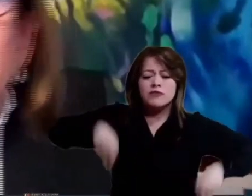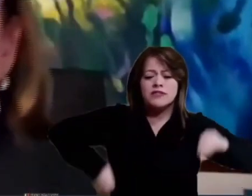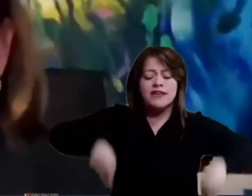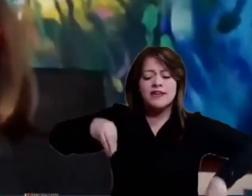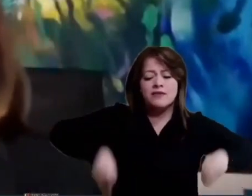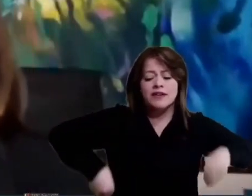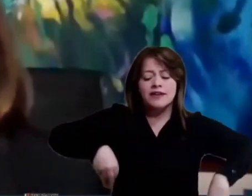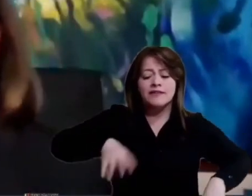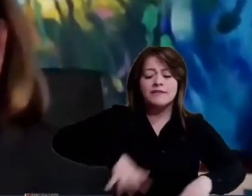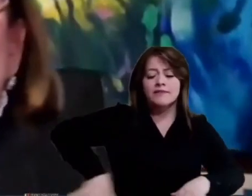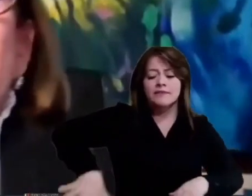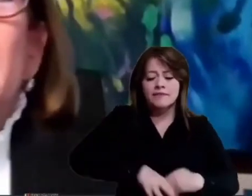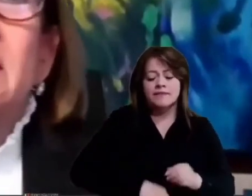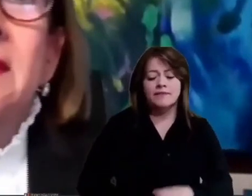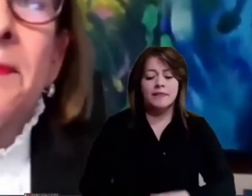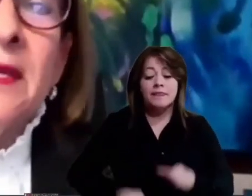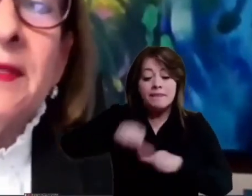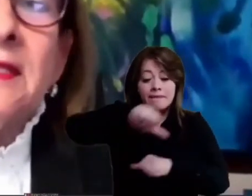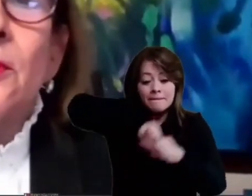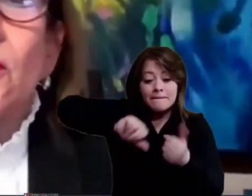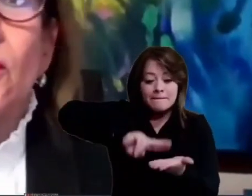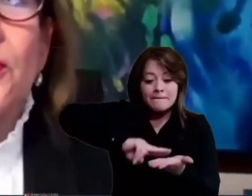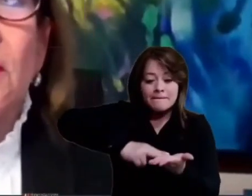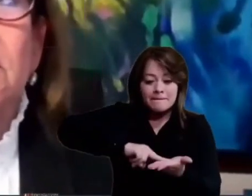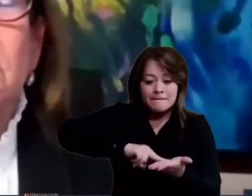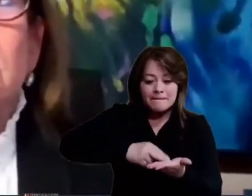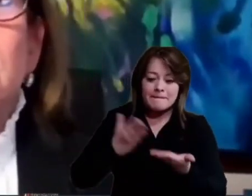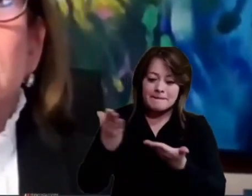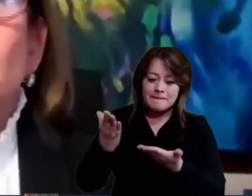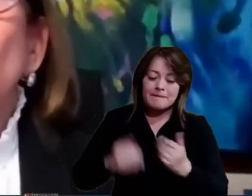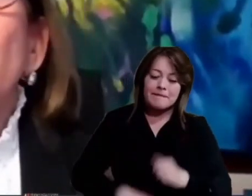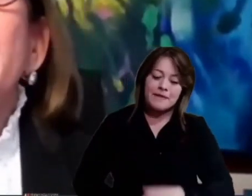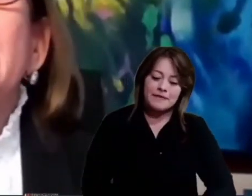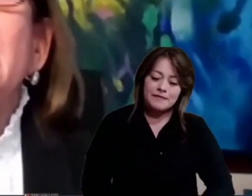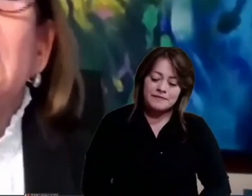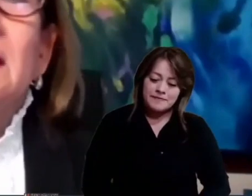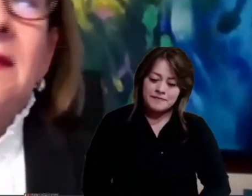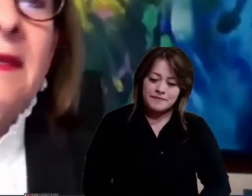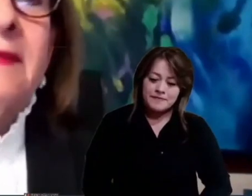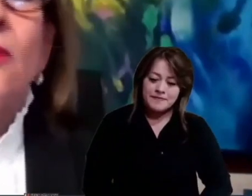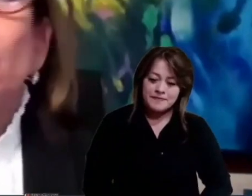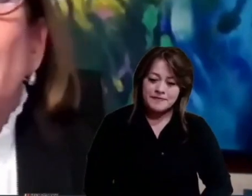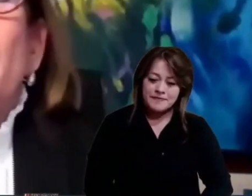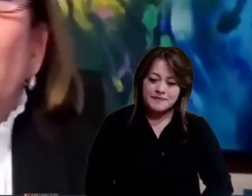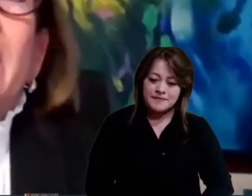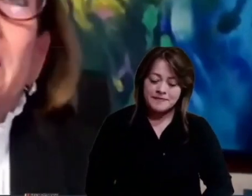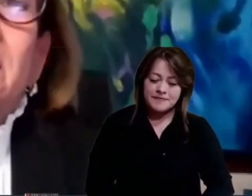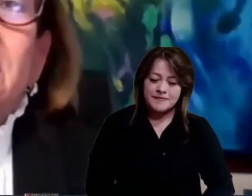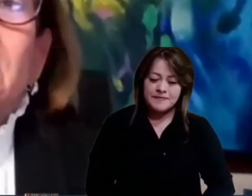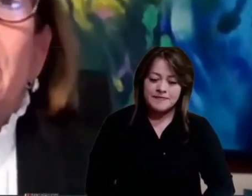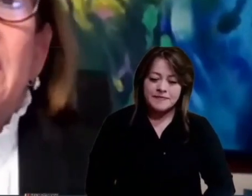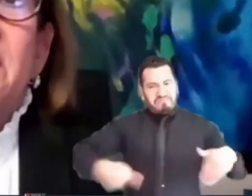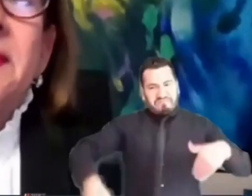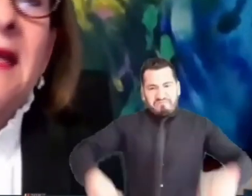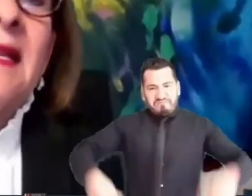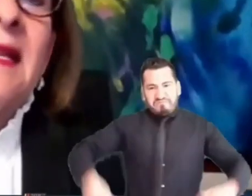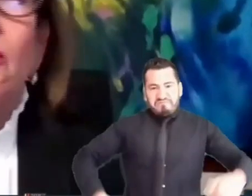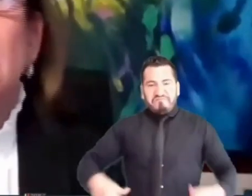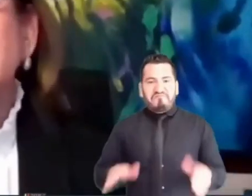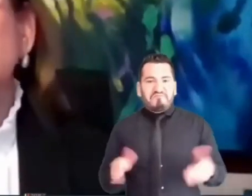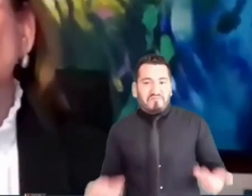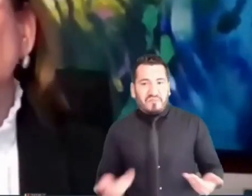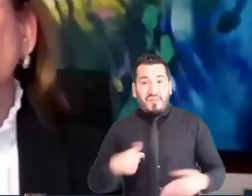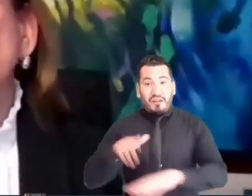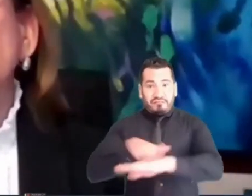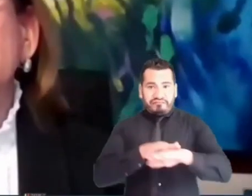diciéndoles qué podemos entender rápidamente por corrupción. Uno diría que es el uso del poder para desviar la